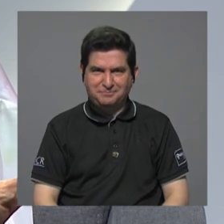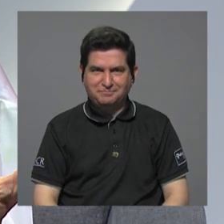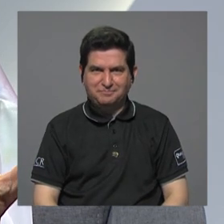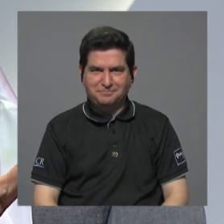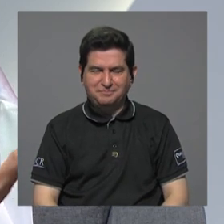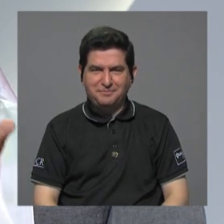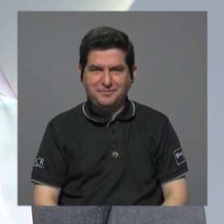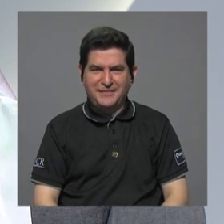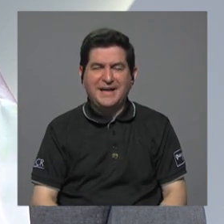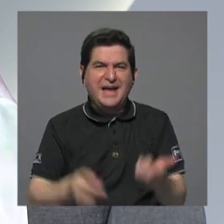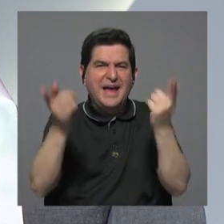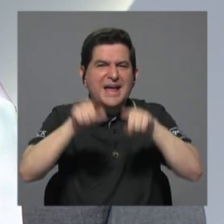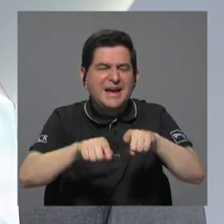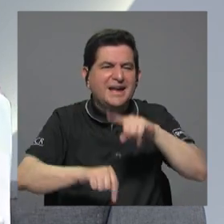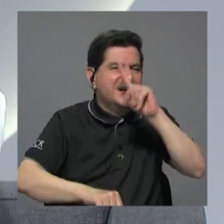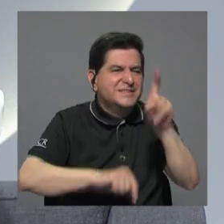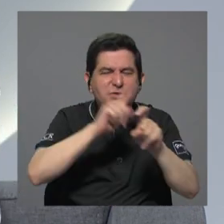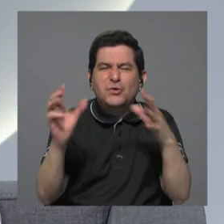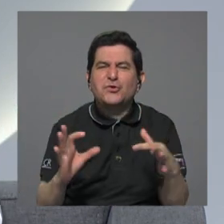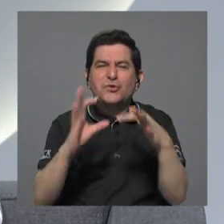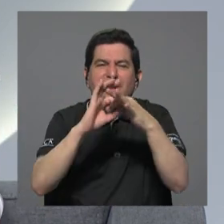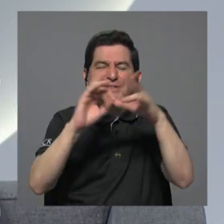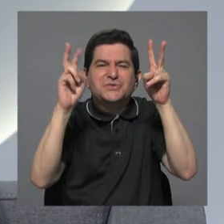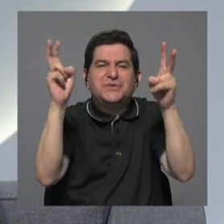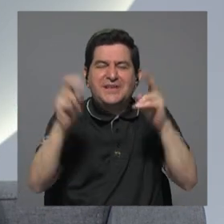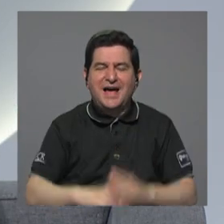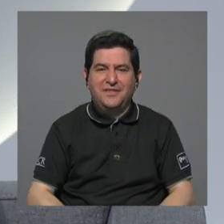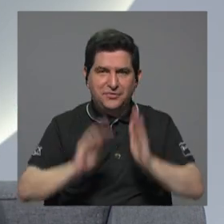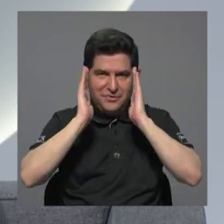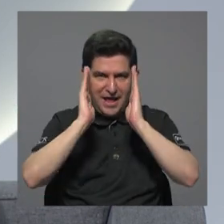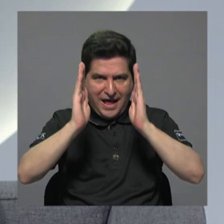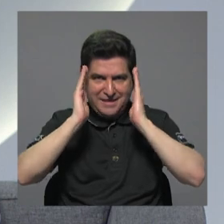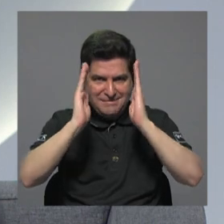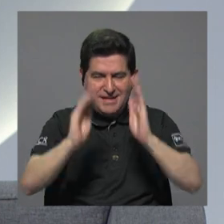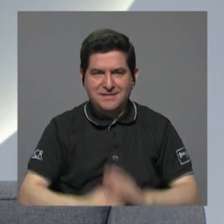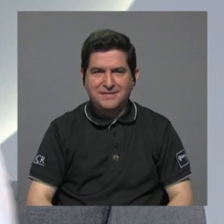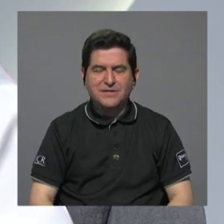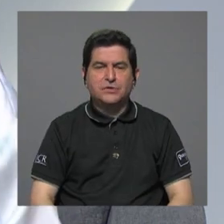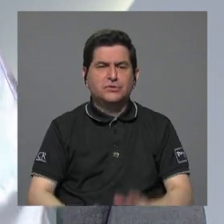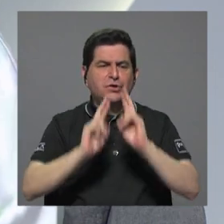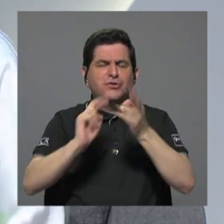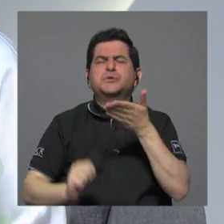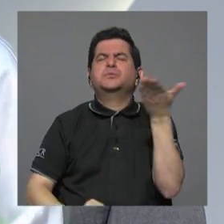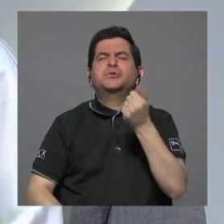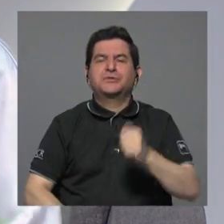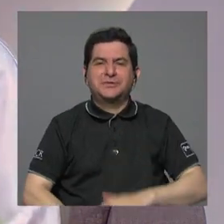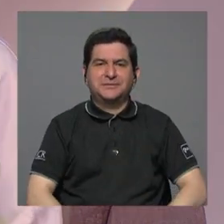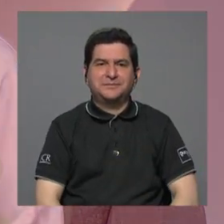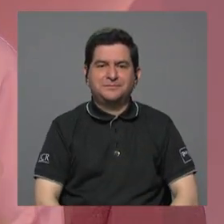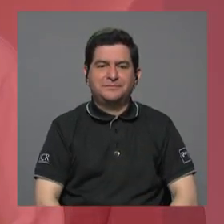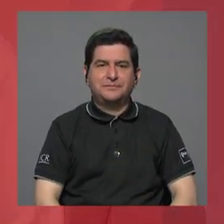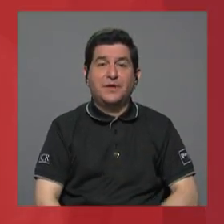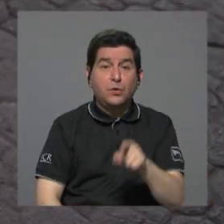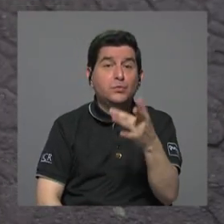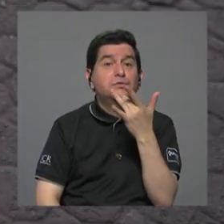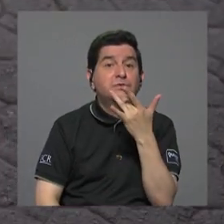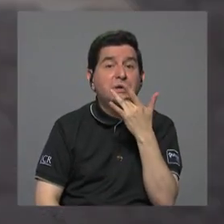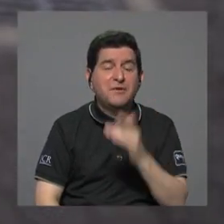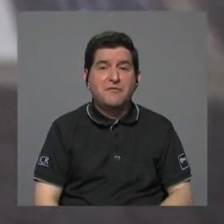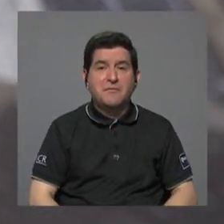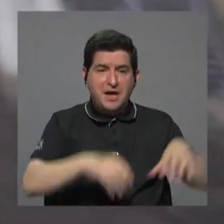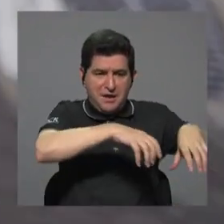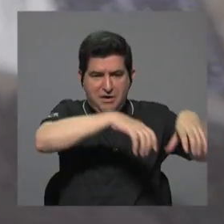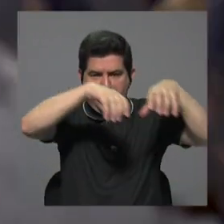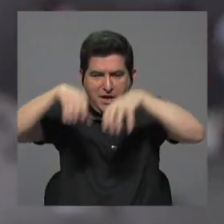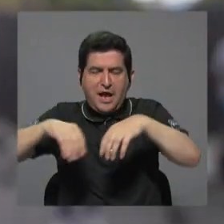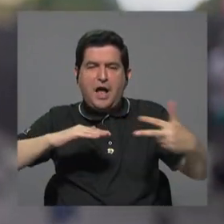cuando se les hace consultas en relación con este tema vamos a escuchar que nos respondieron prefiere usted que la carga y